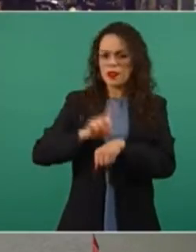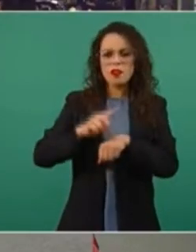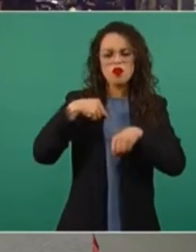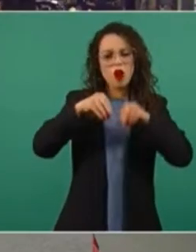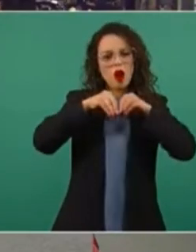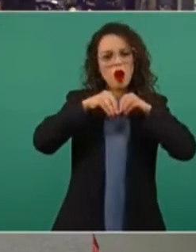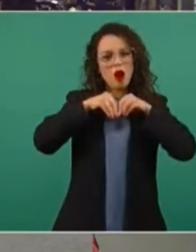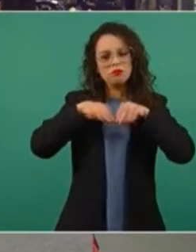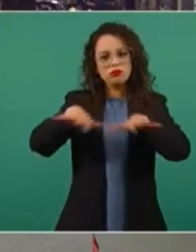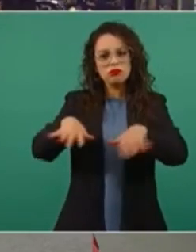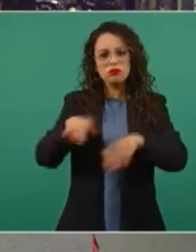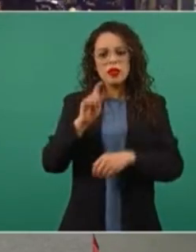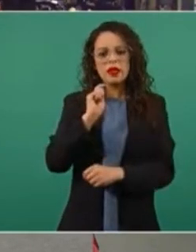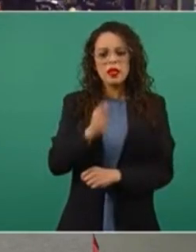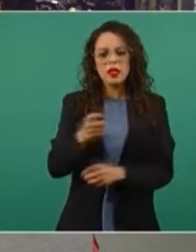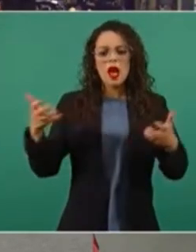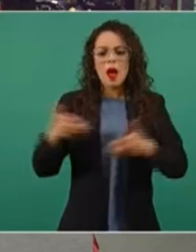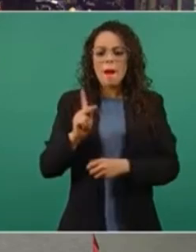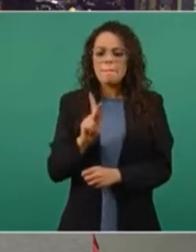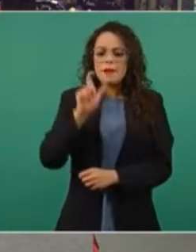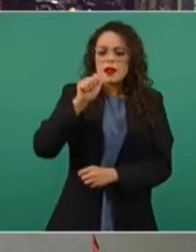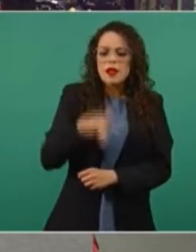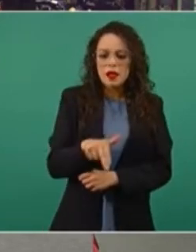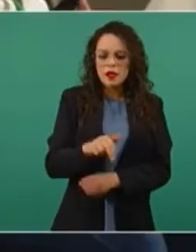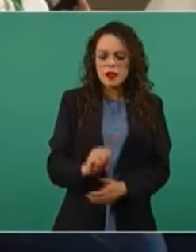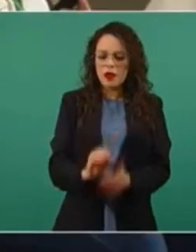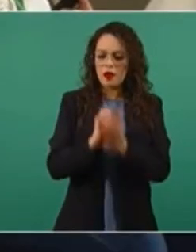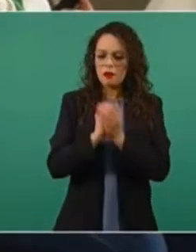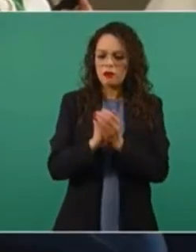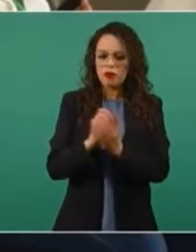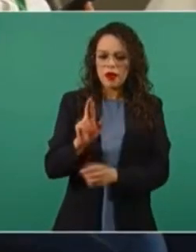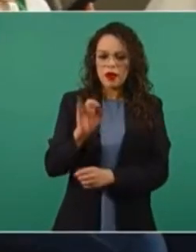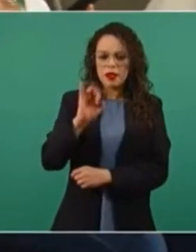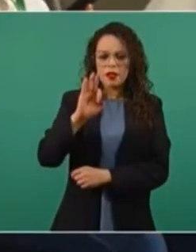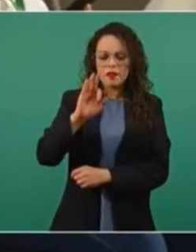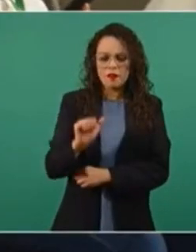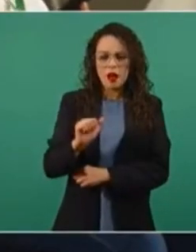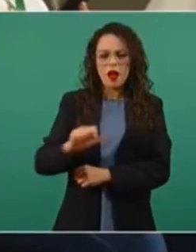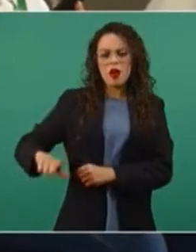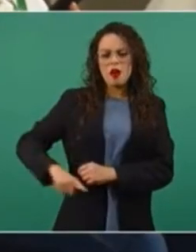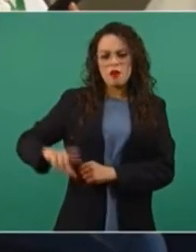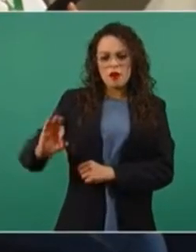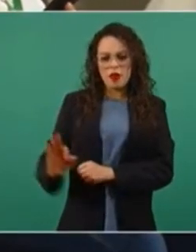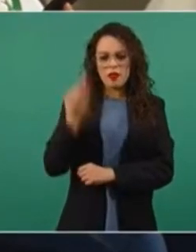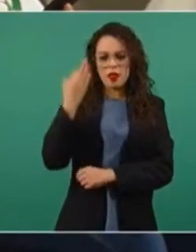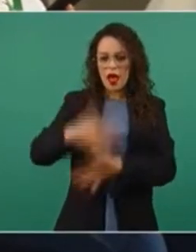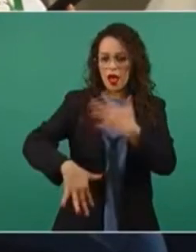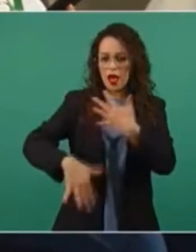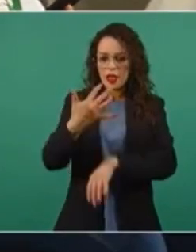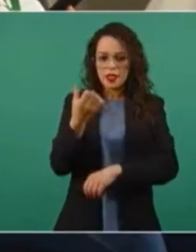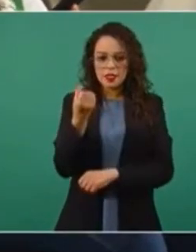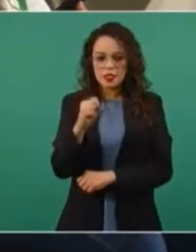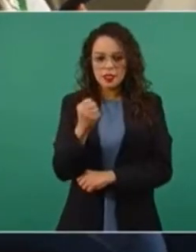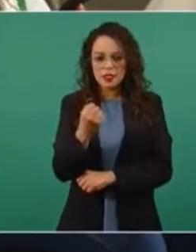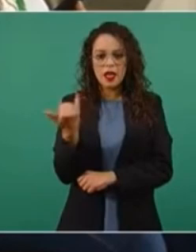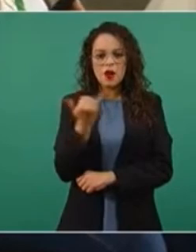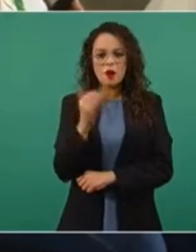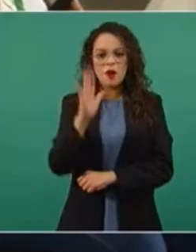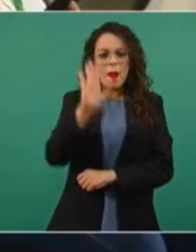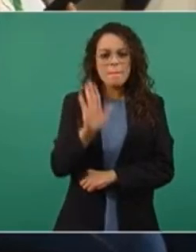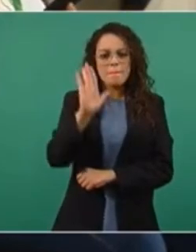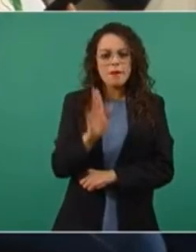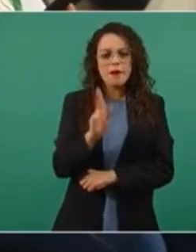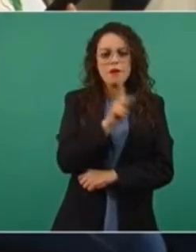se está planeando una rifa en el gobierno federal para el 15 de septiembre, similar a lo del avión presidencial.